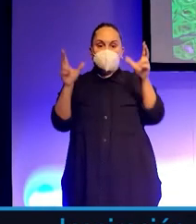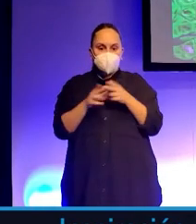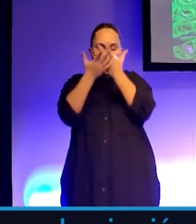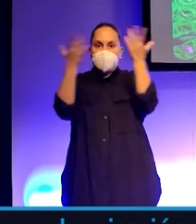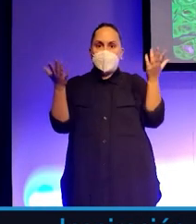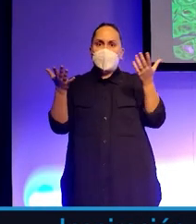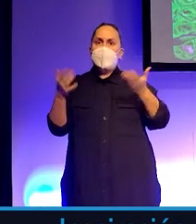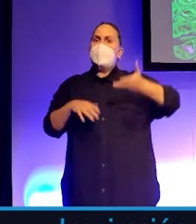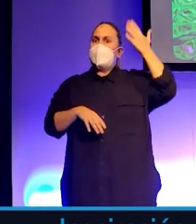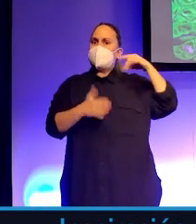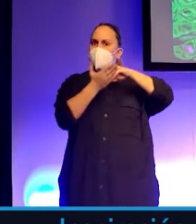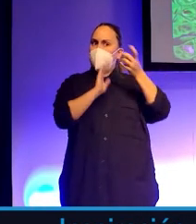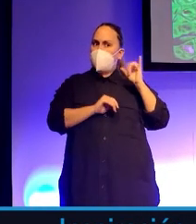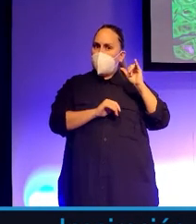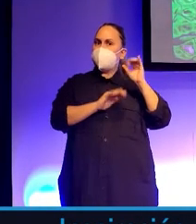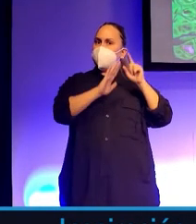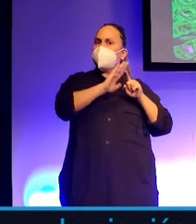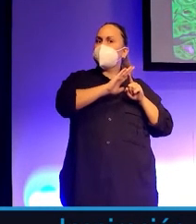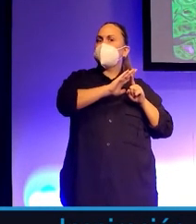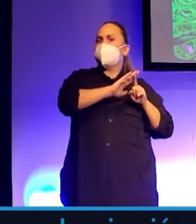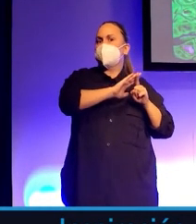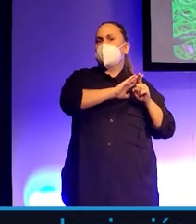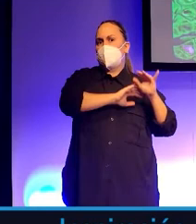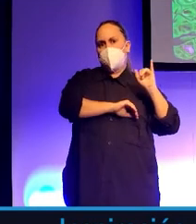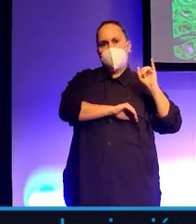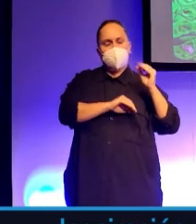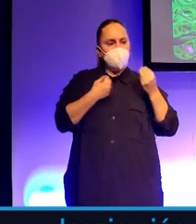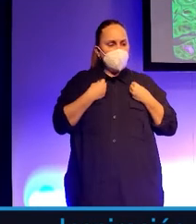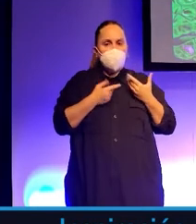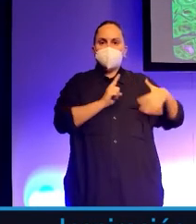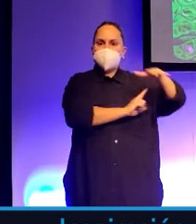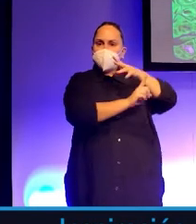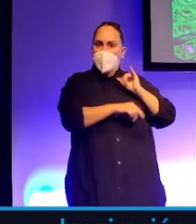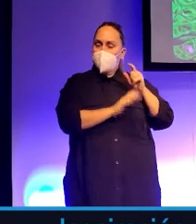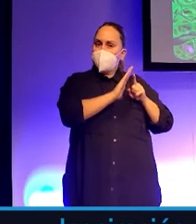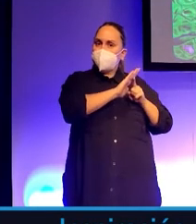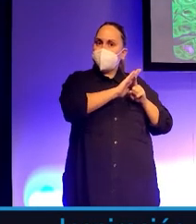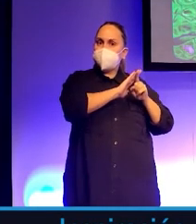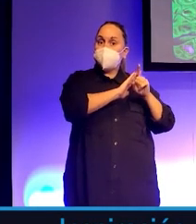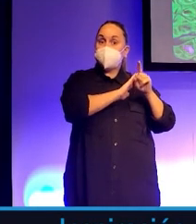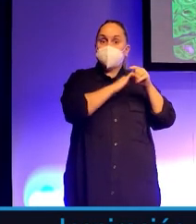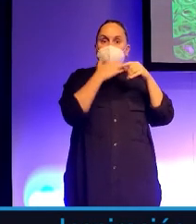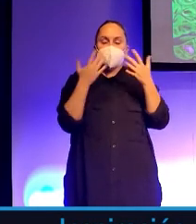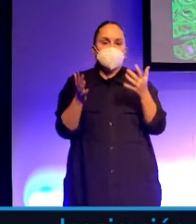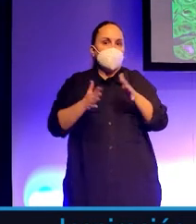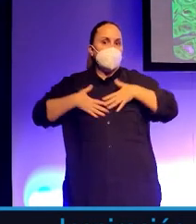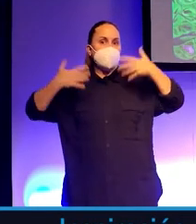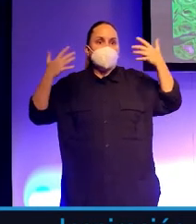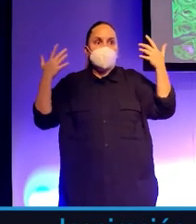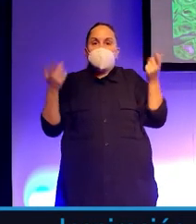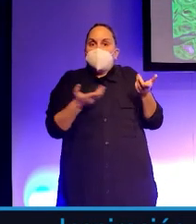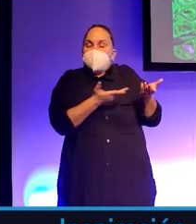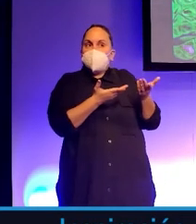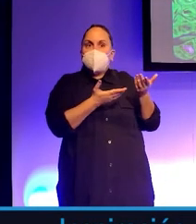preexistentes que ya venían siendo parte de nuestro ecosistema o medio ambiente, pero que por alguna razón u otra razón